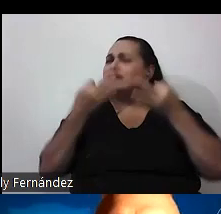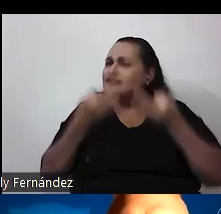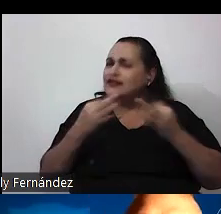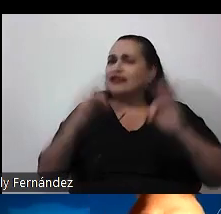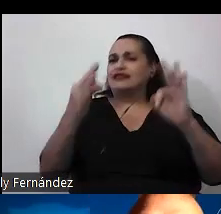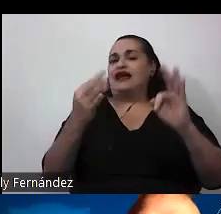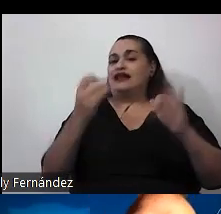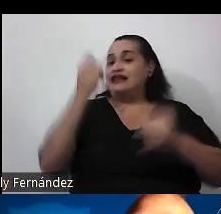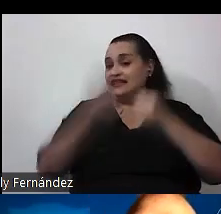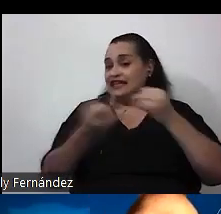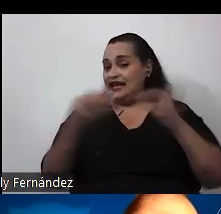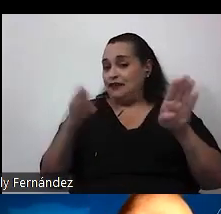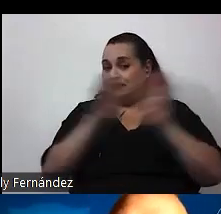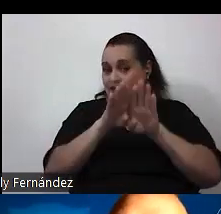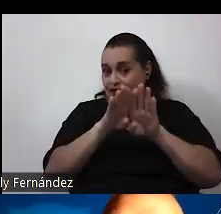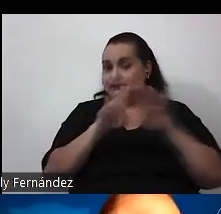con